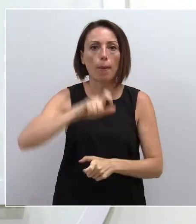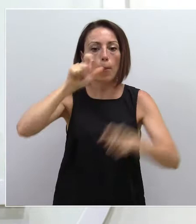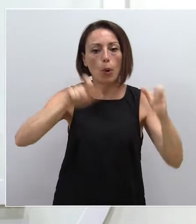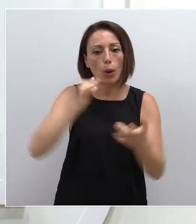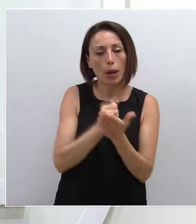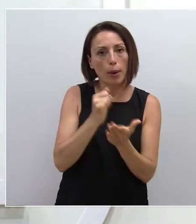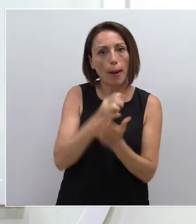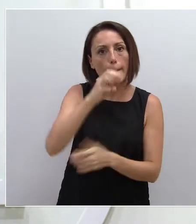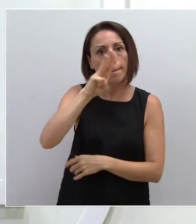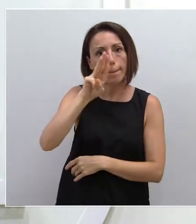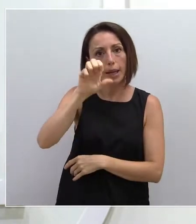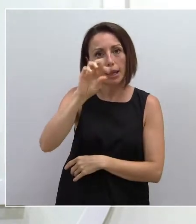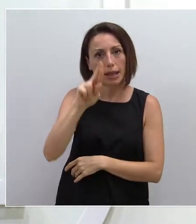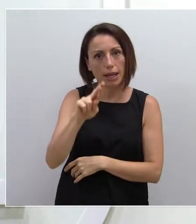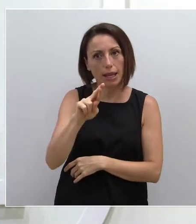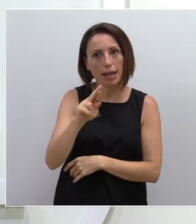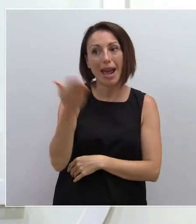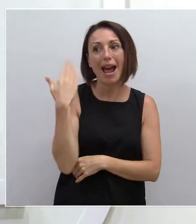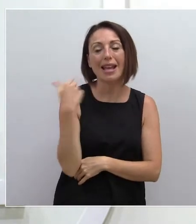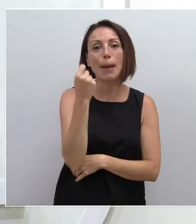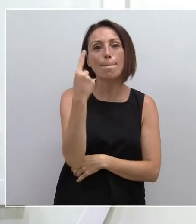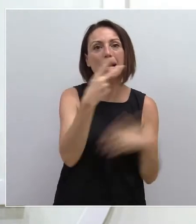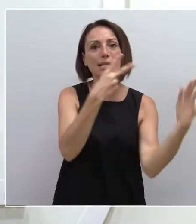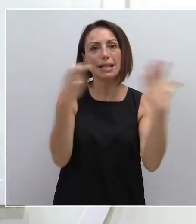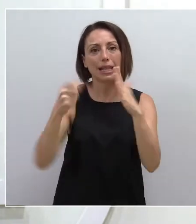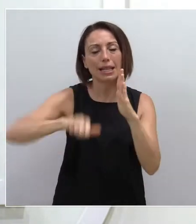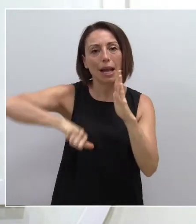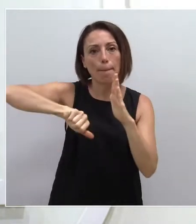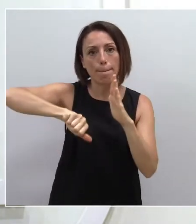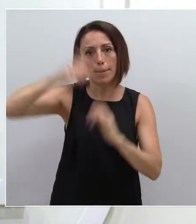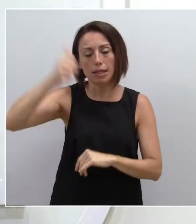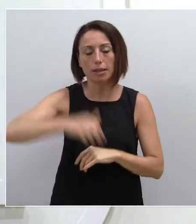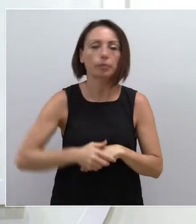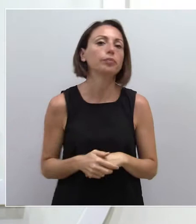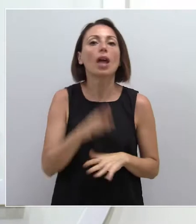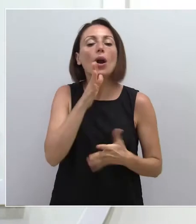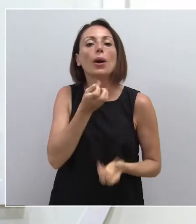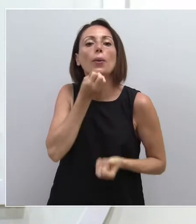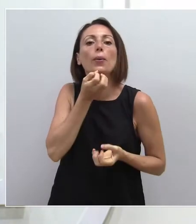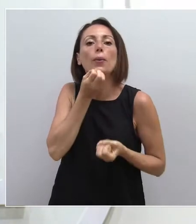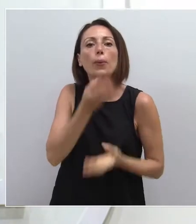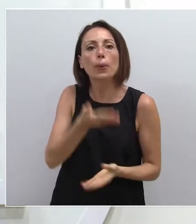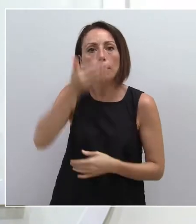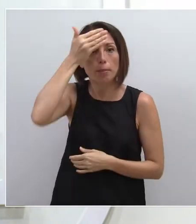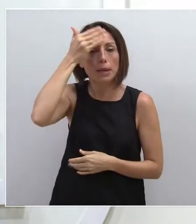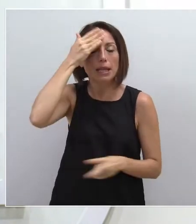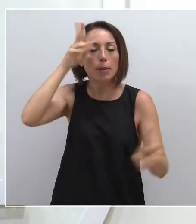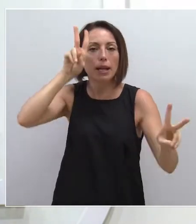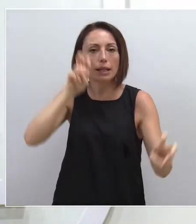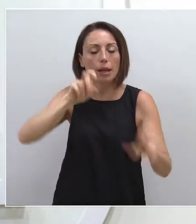más de 1.700 en la jornada de ayer. Paso a continuación a informarles ya de los principales asuntos